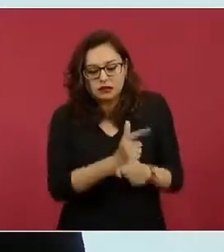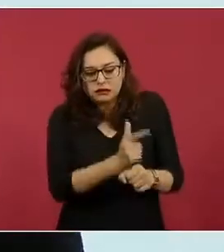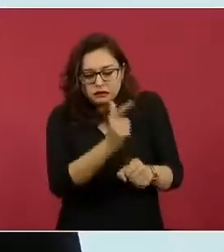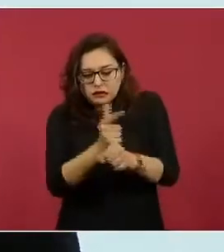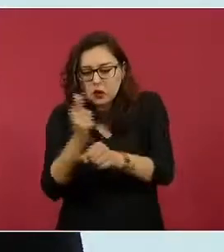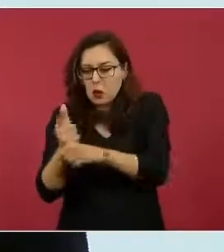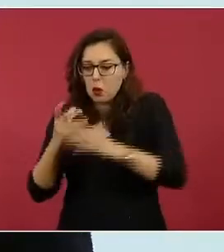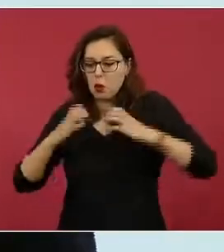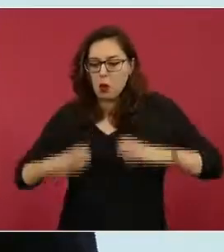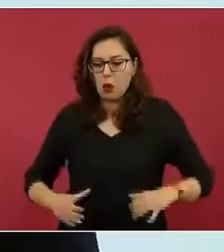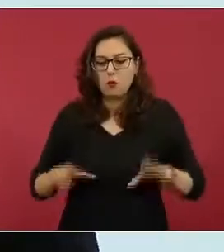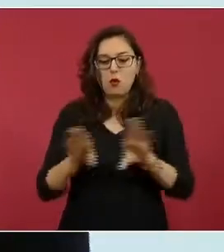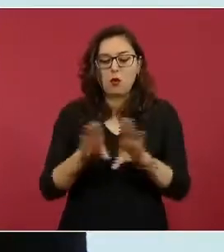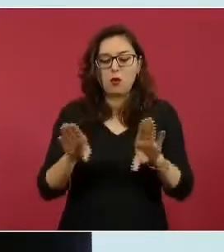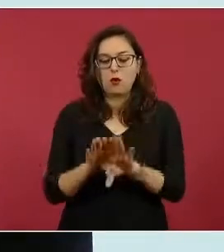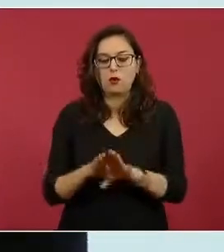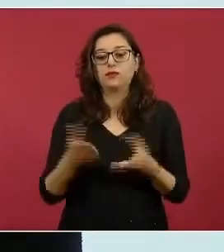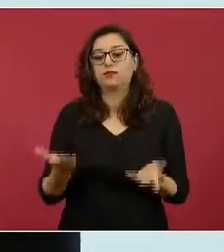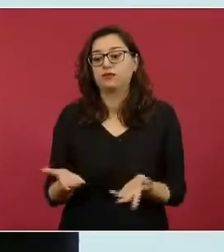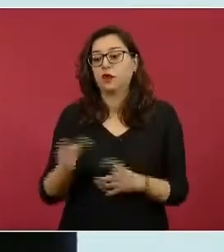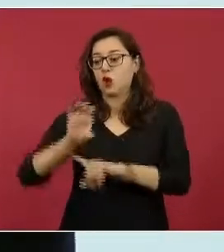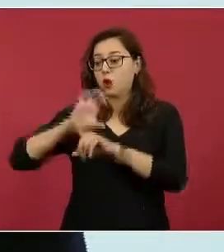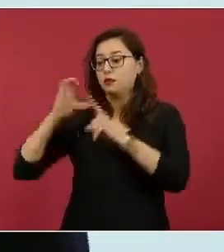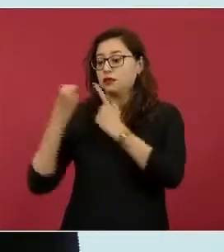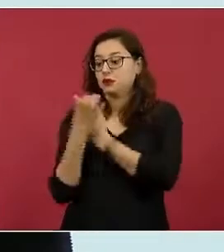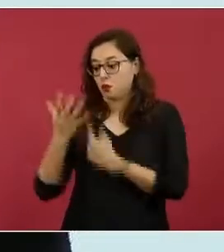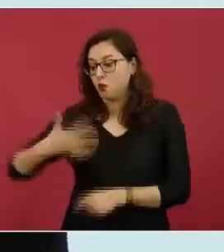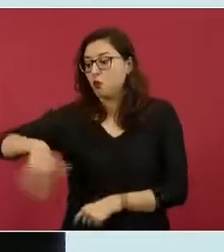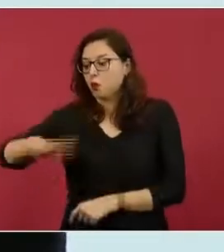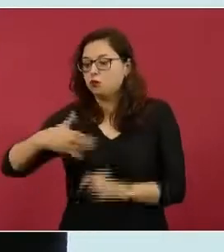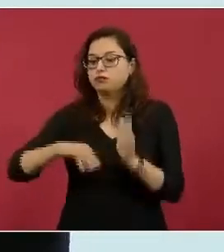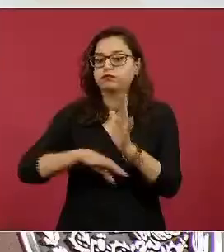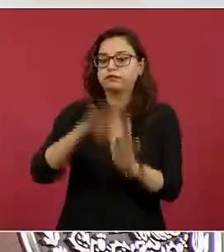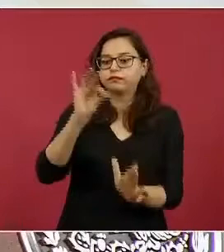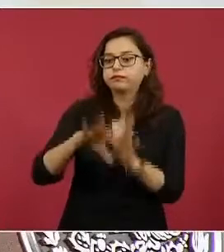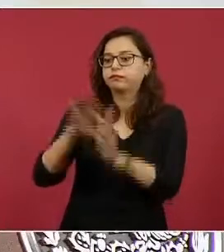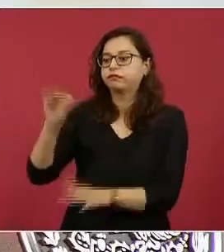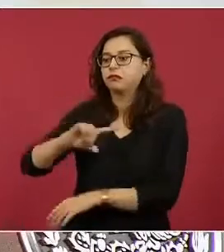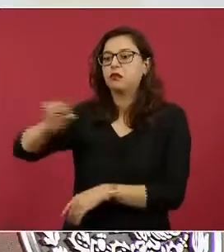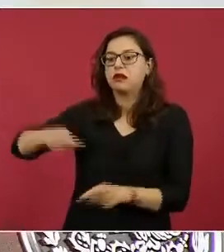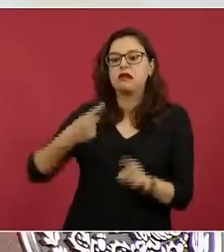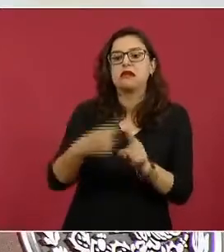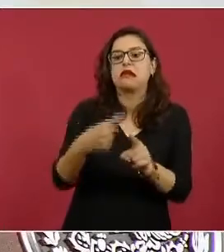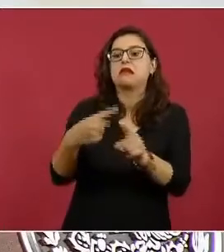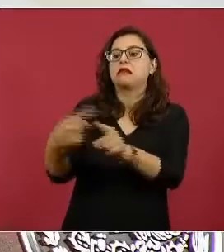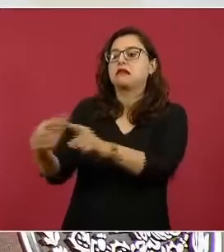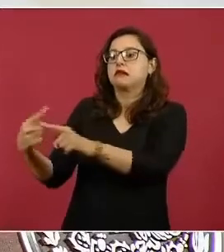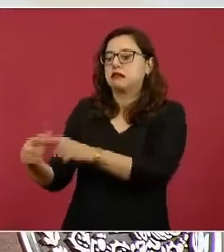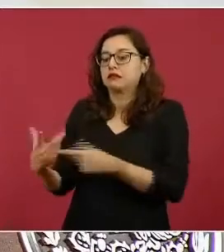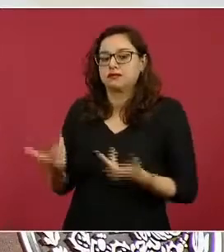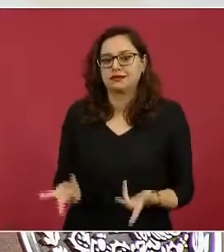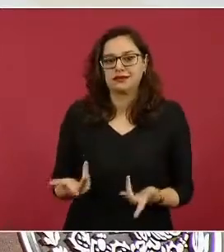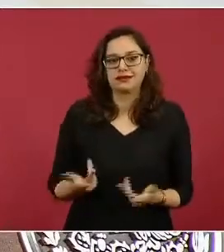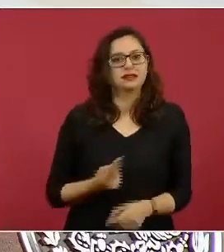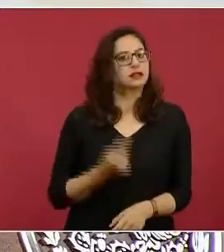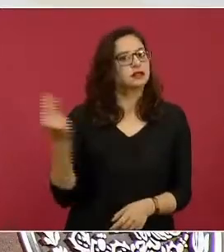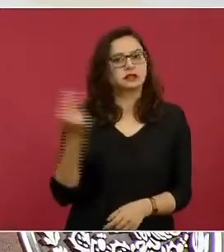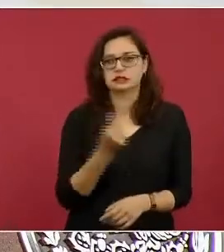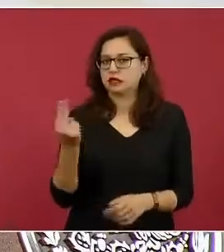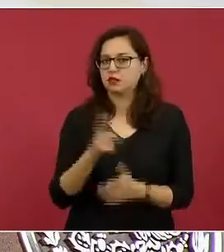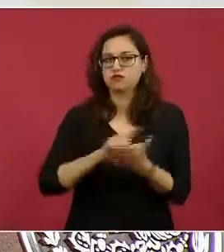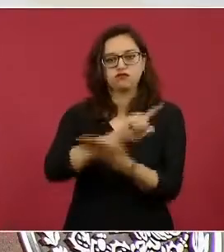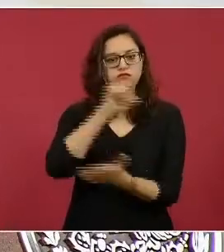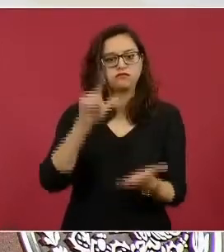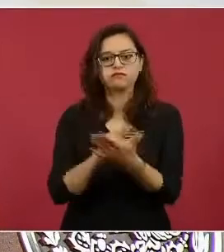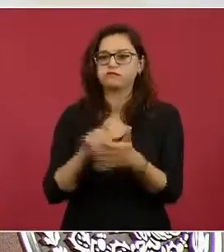Las comisiones de búsqueda vamos a tener, si la iniciativa una vez enviada al Poder Legislativo